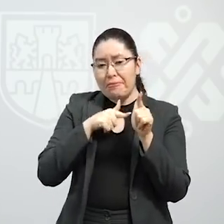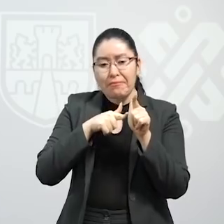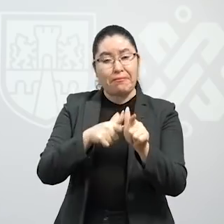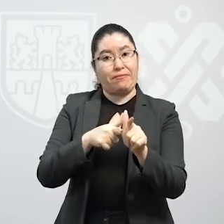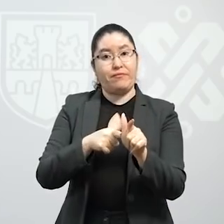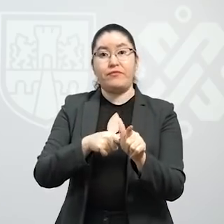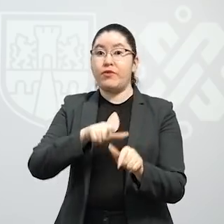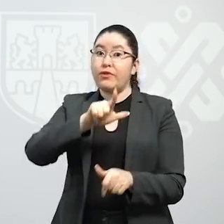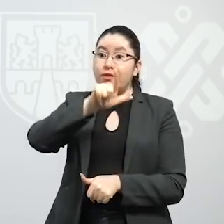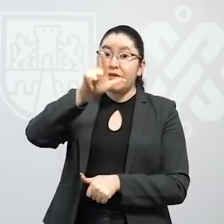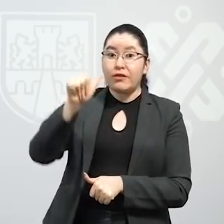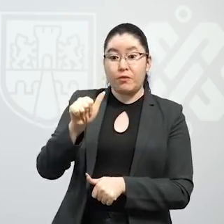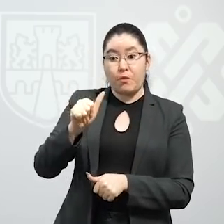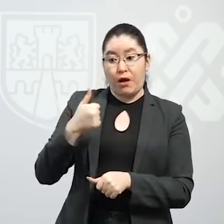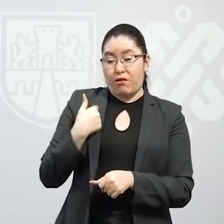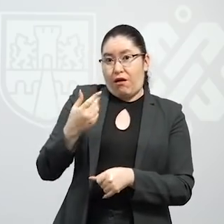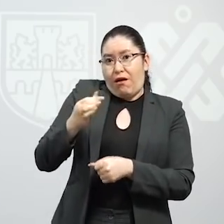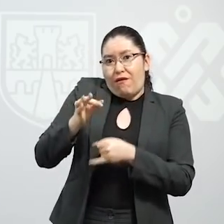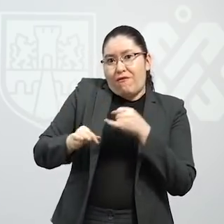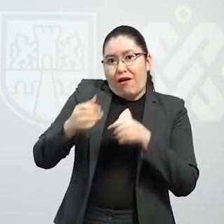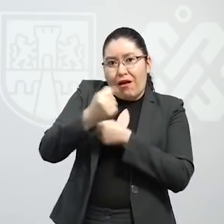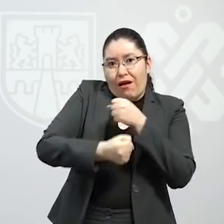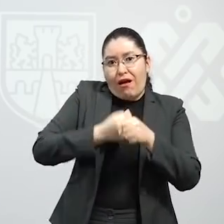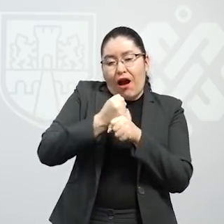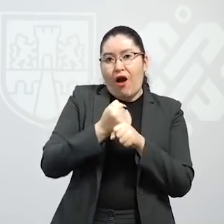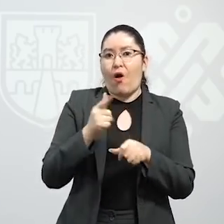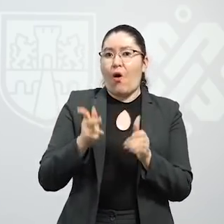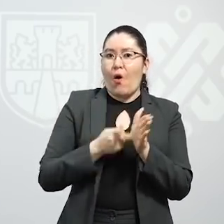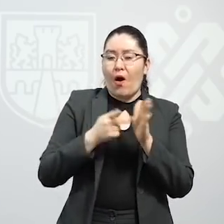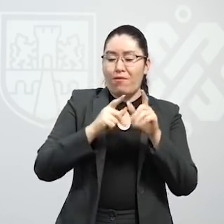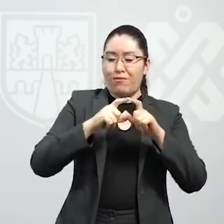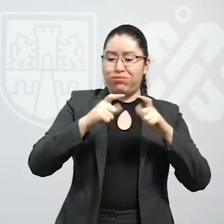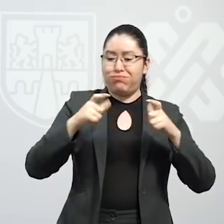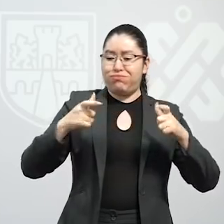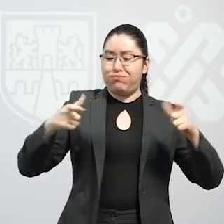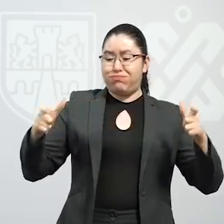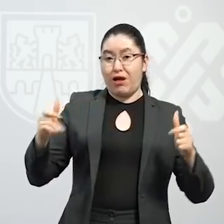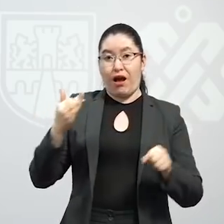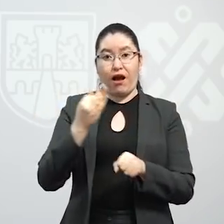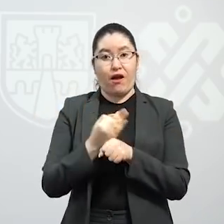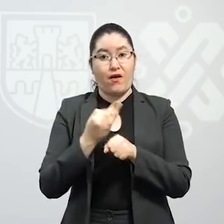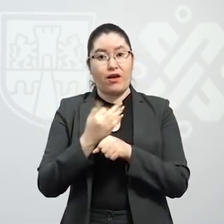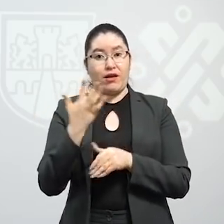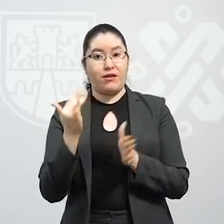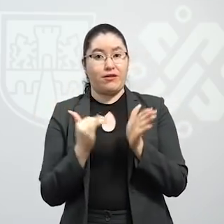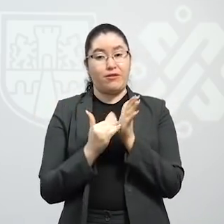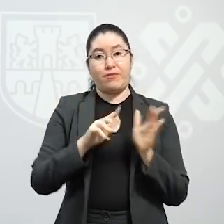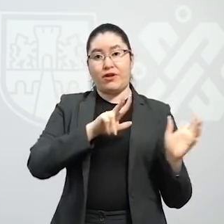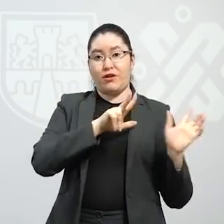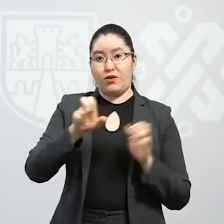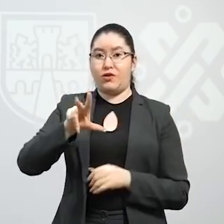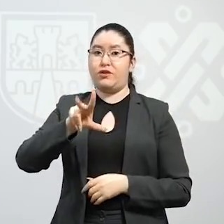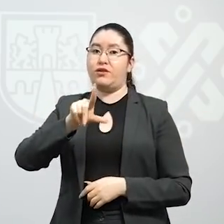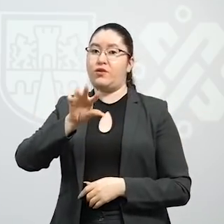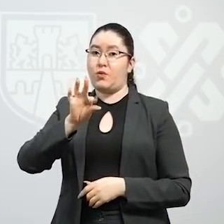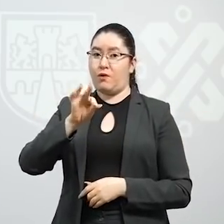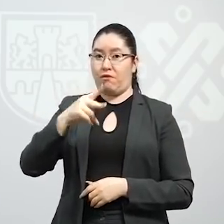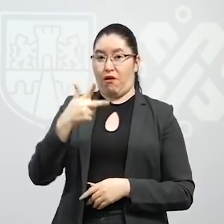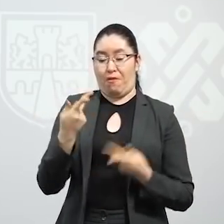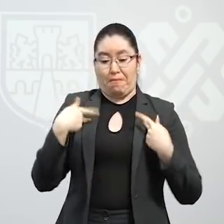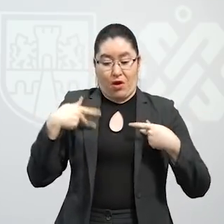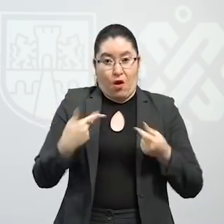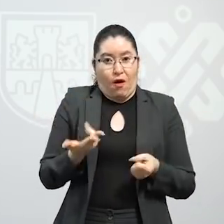del año comenzó a crecer nuevamente y hoy tenemos 5.848 personas hospitalizadas